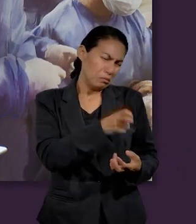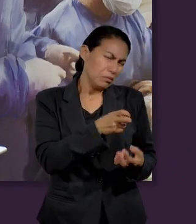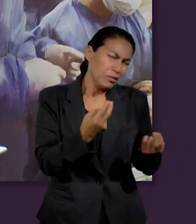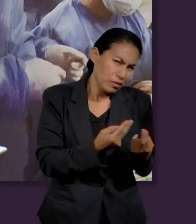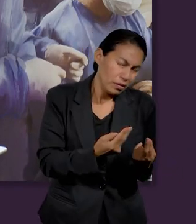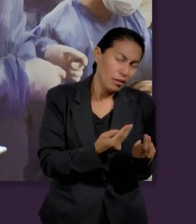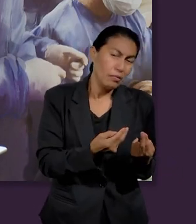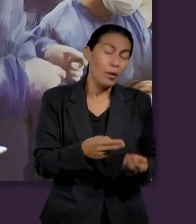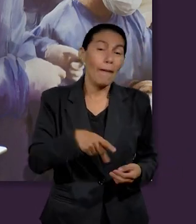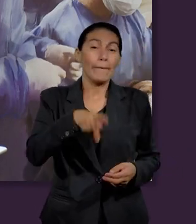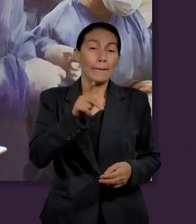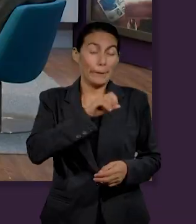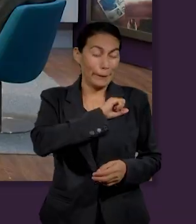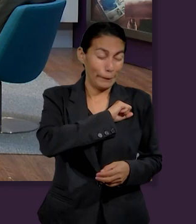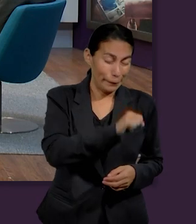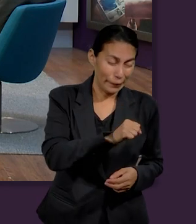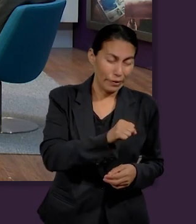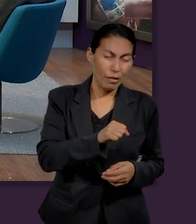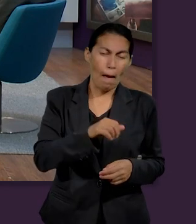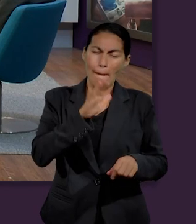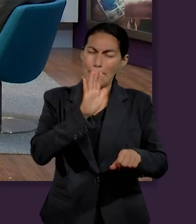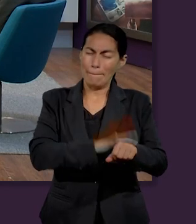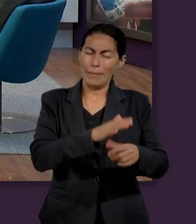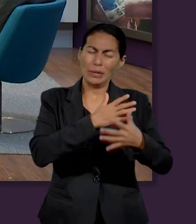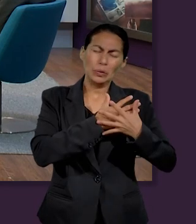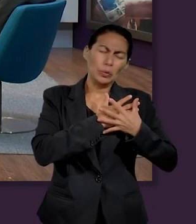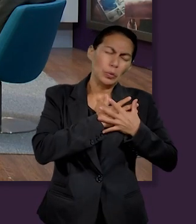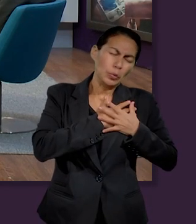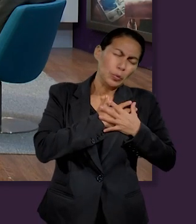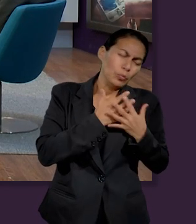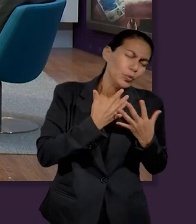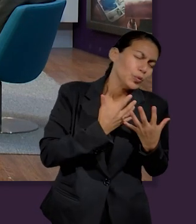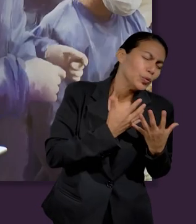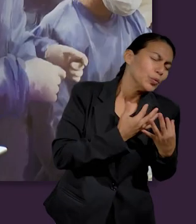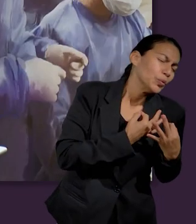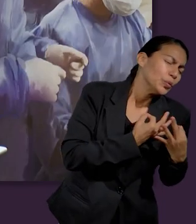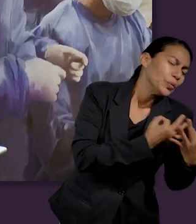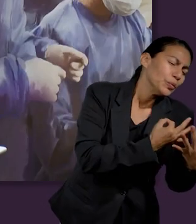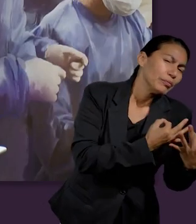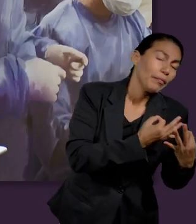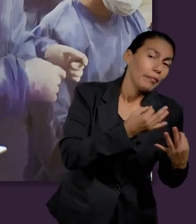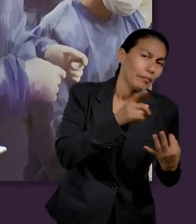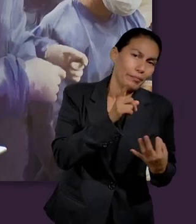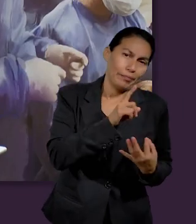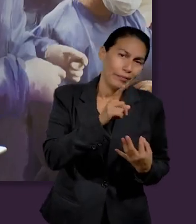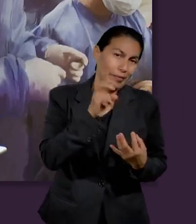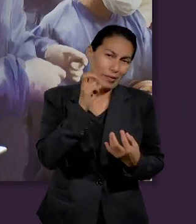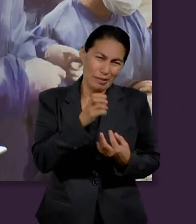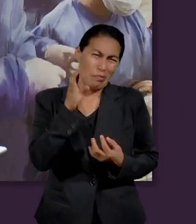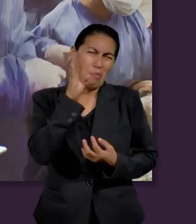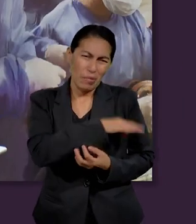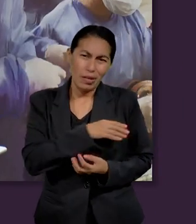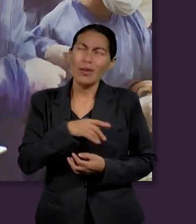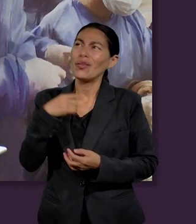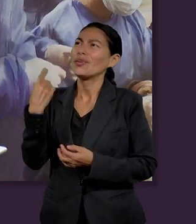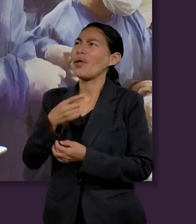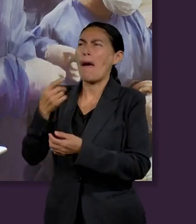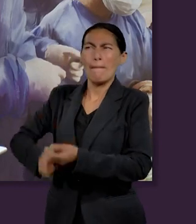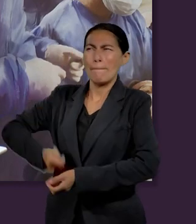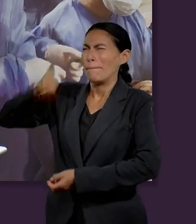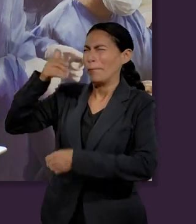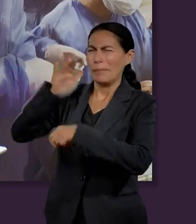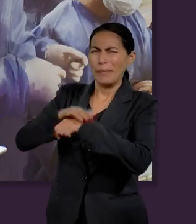al dinero porque es necesario hasta cierto punto pero lo malo es amar más el dinero aunque a Dios pero Dios ya nos ha dicho